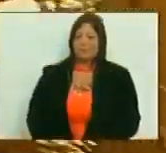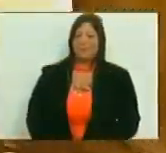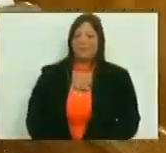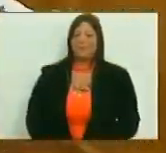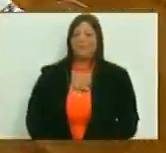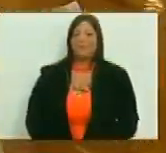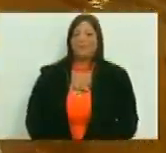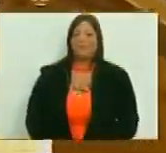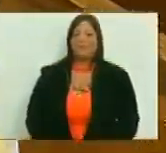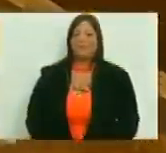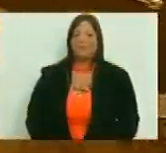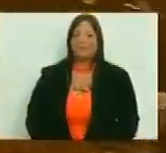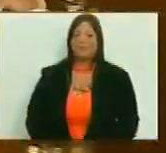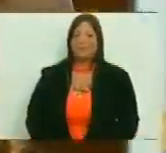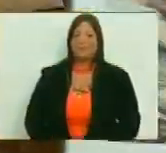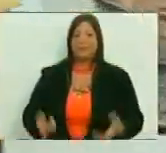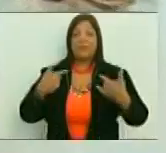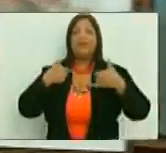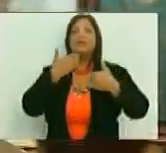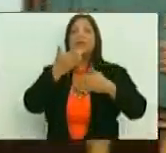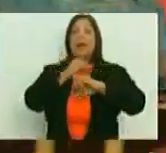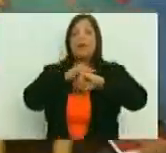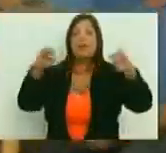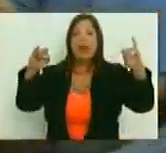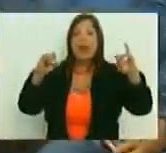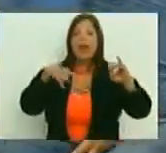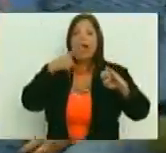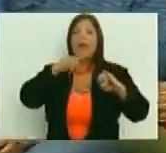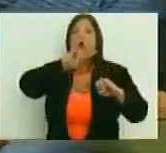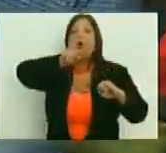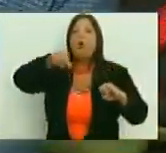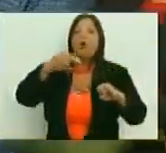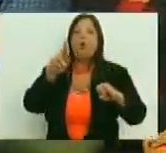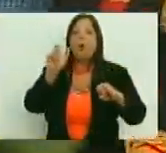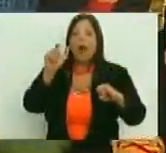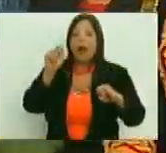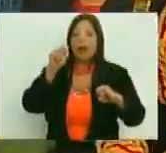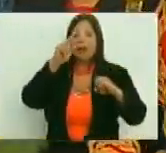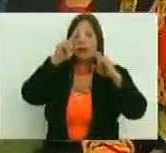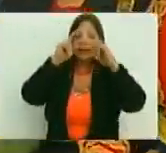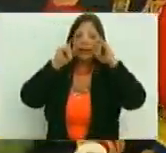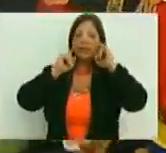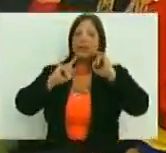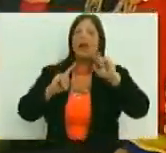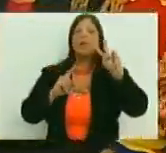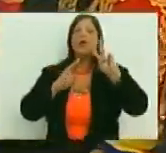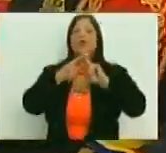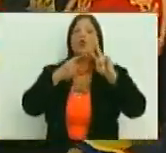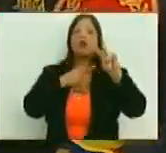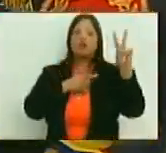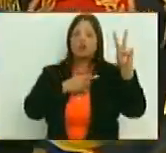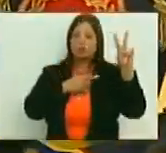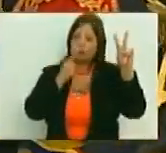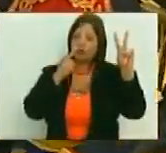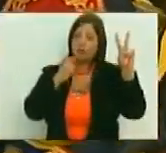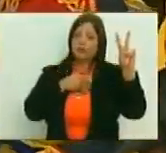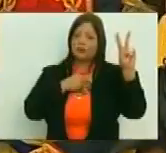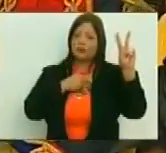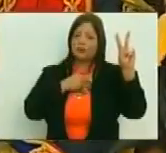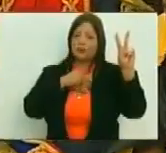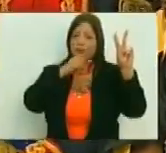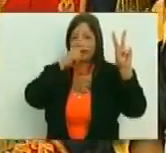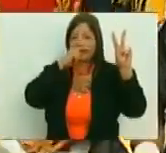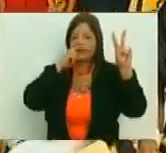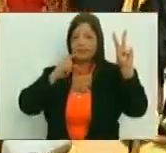bueno ya para finalizar vamos a darle la palabra al constituyente Roberto Mesutti y cierra el